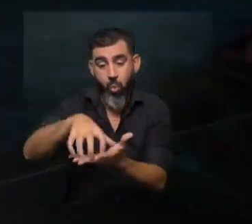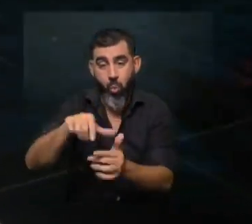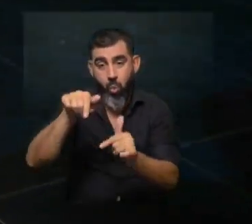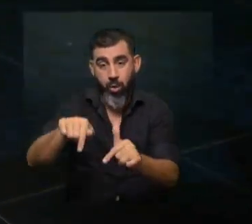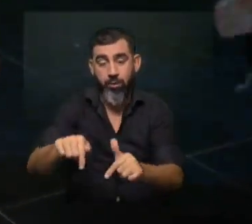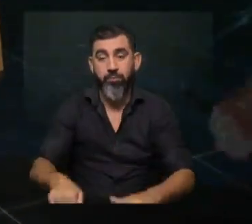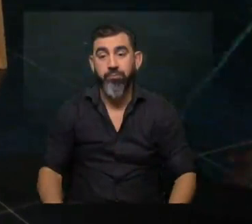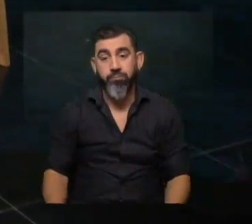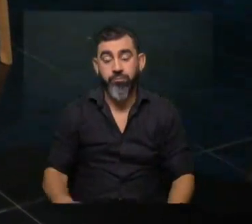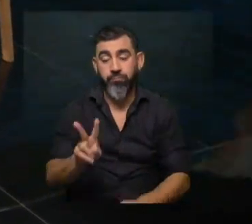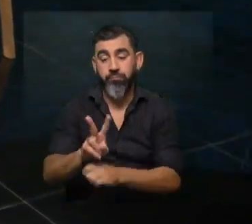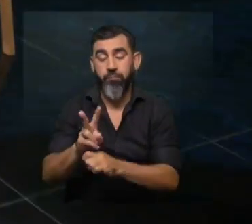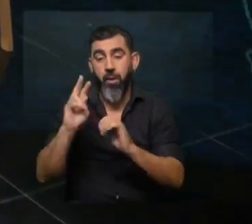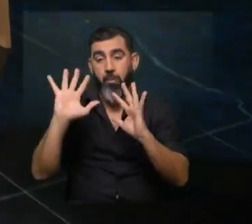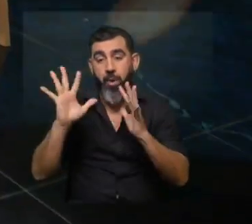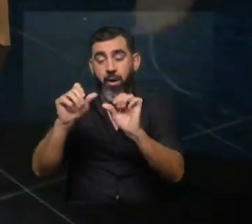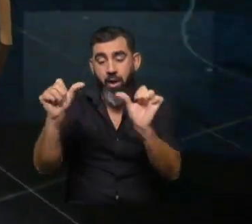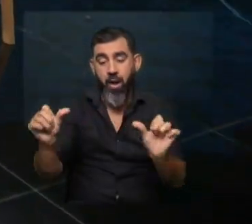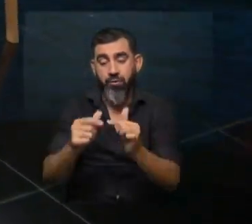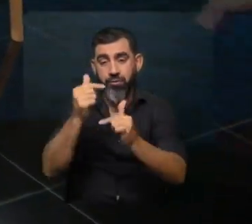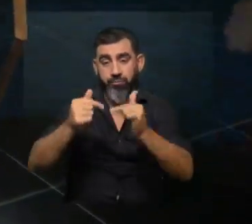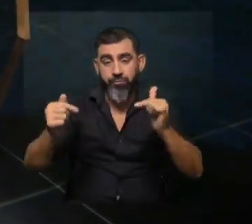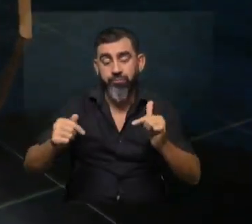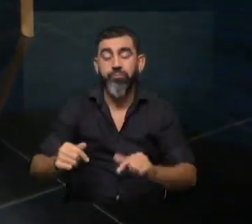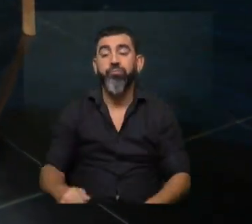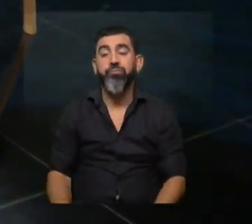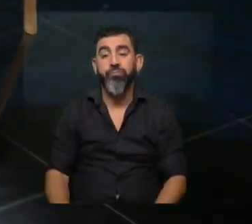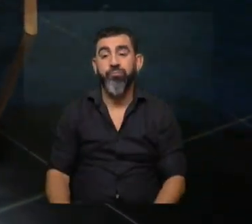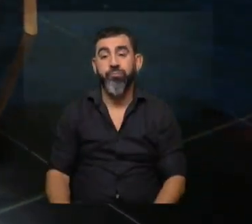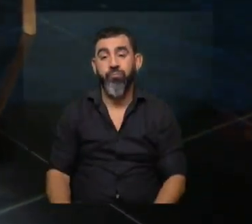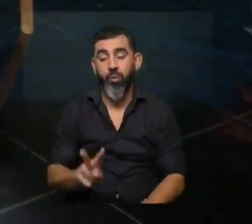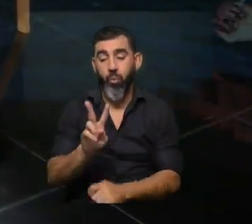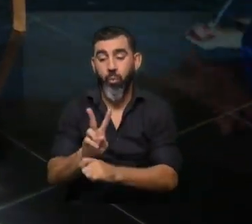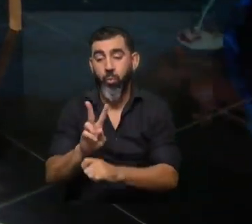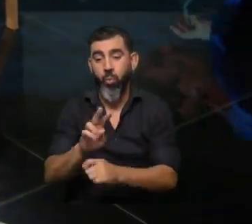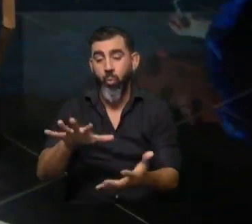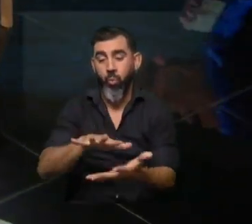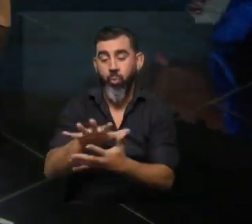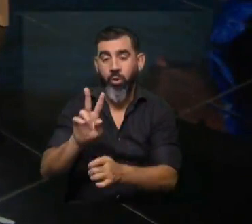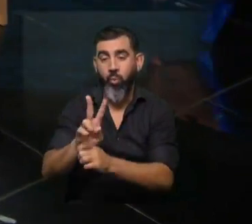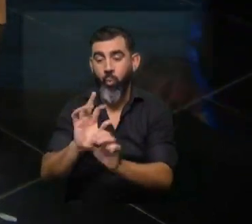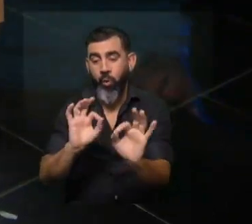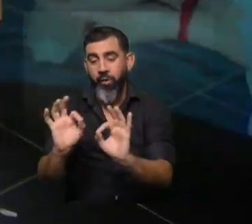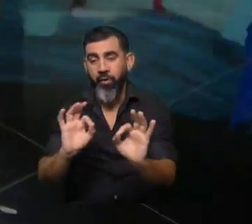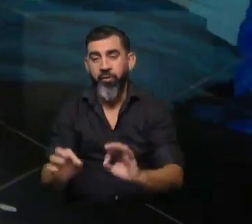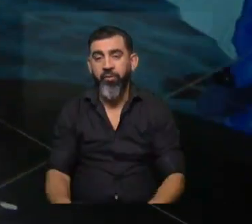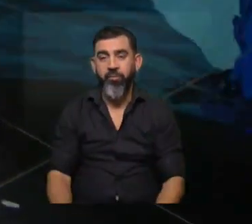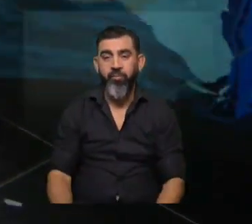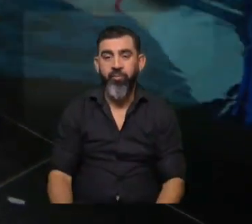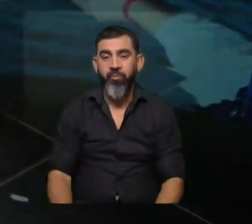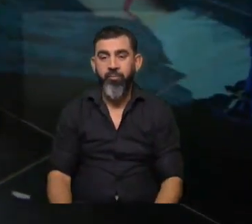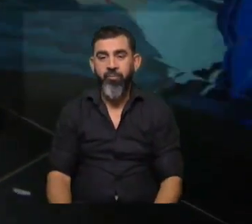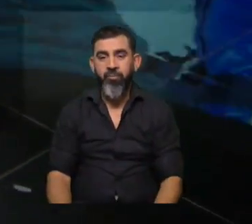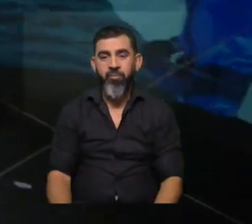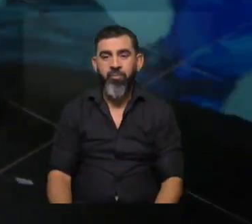el que están los guardaparques que toman acciones y que están trabajando, custodiando ese espacio y cuidando ese bien natural tan